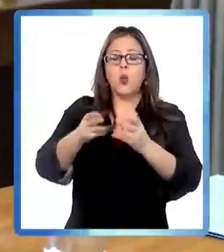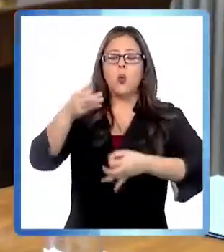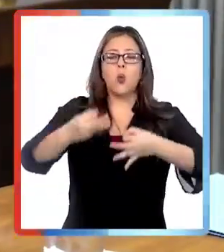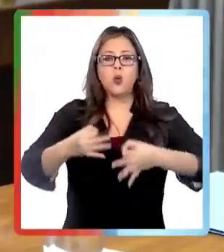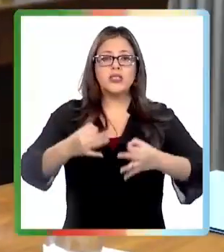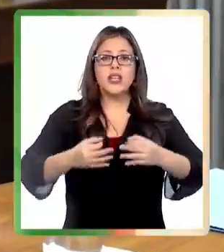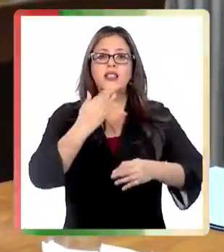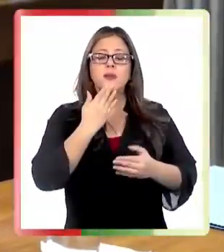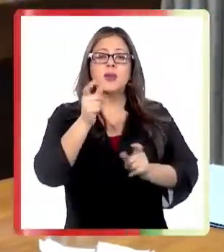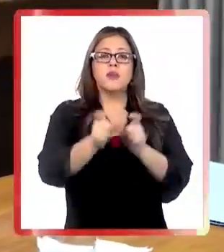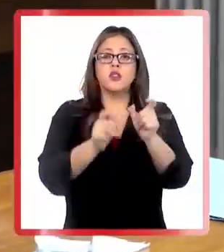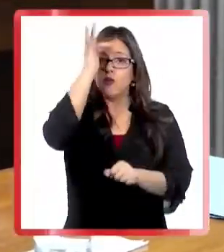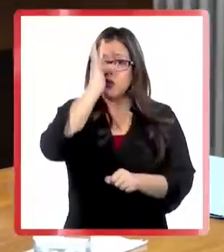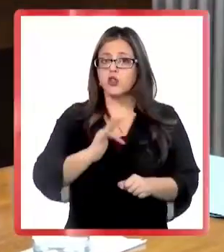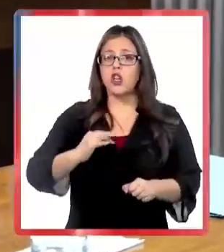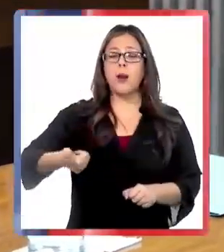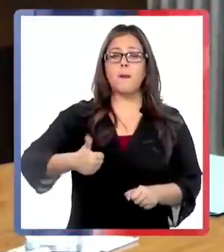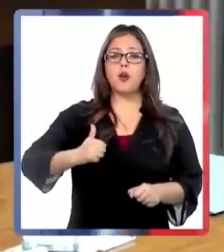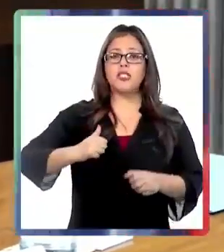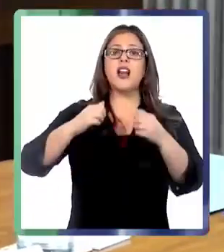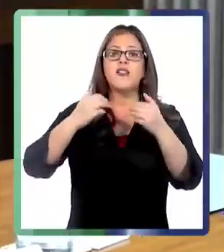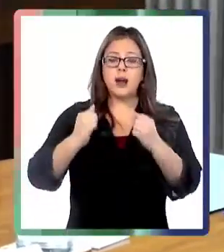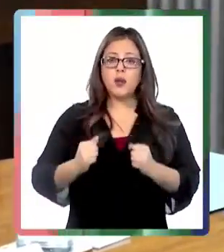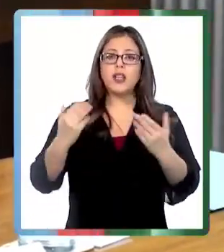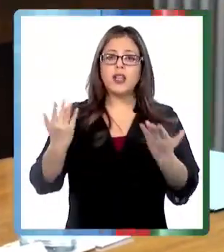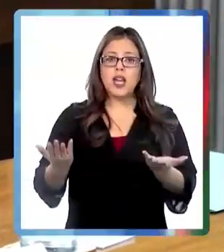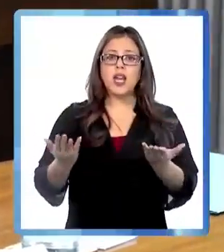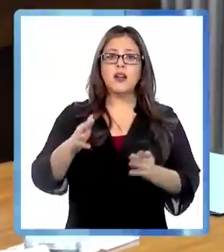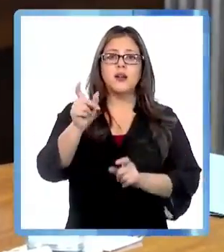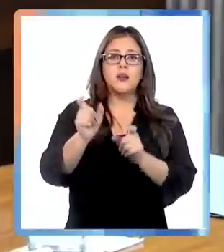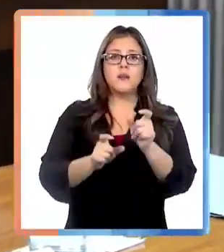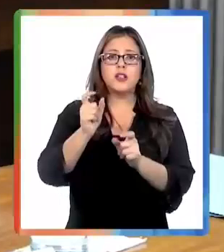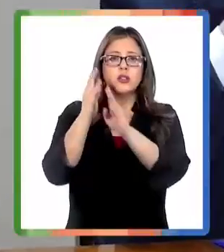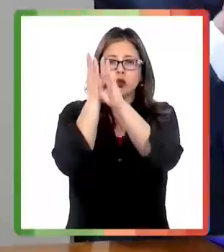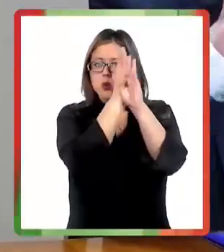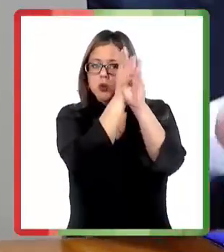de la policía podrán desempeñarse como agentes encubiertos.